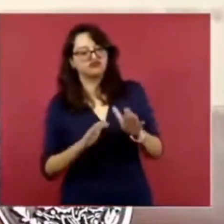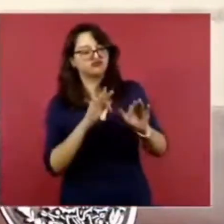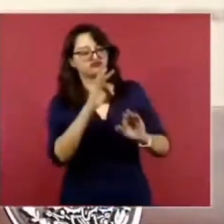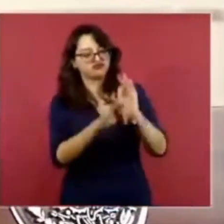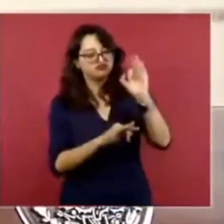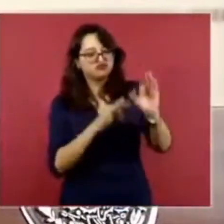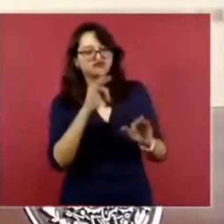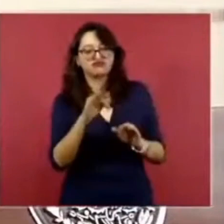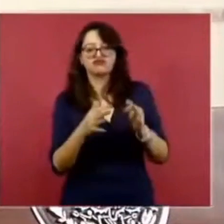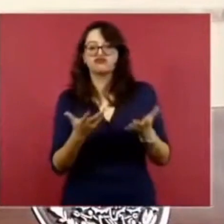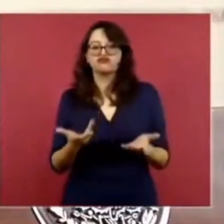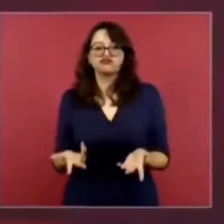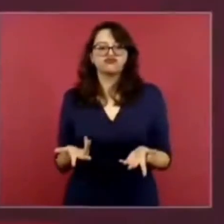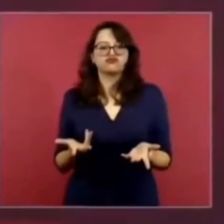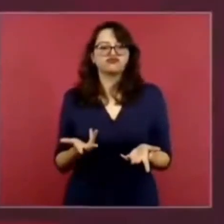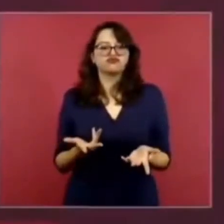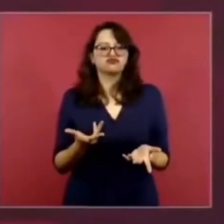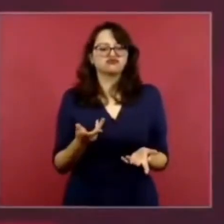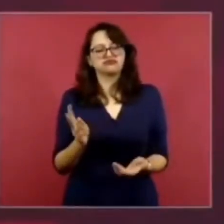ya en